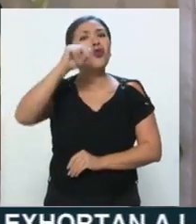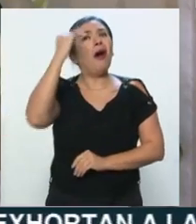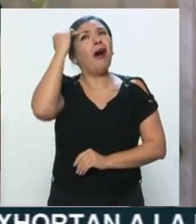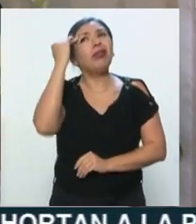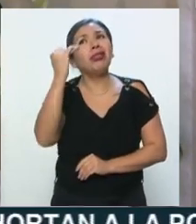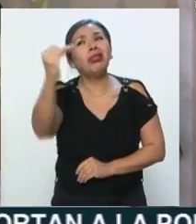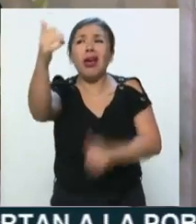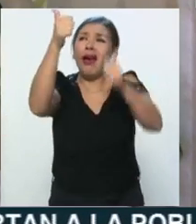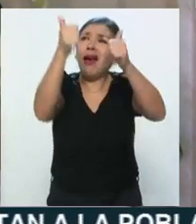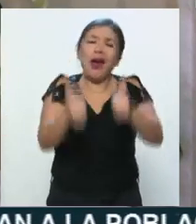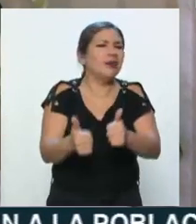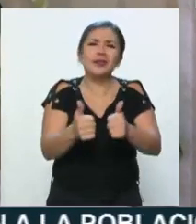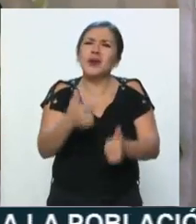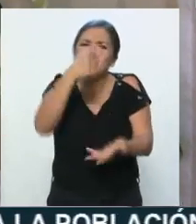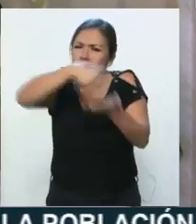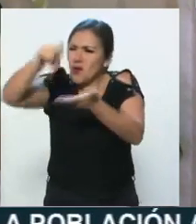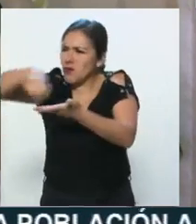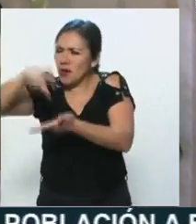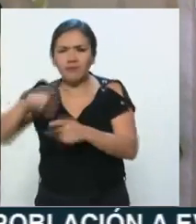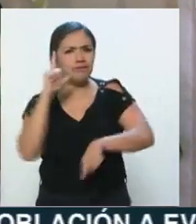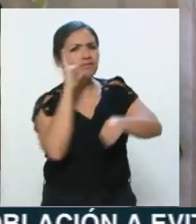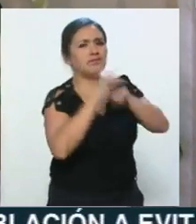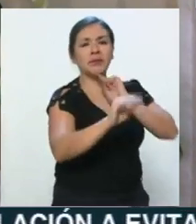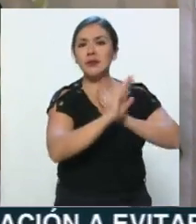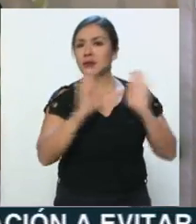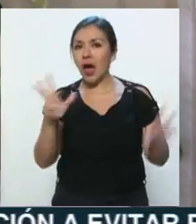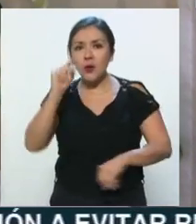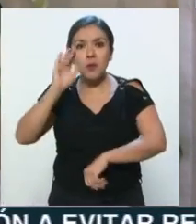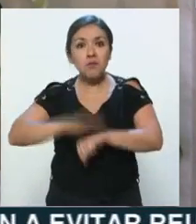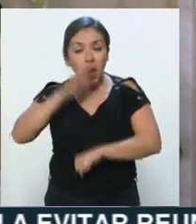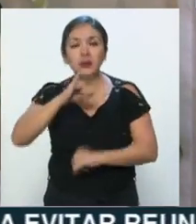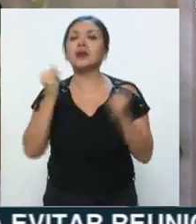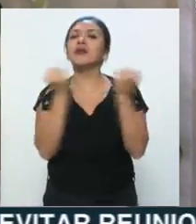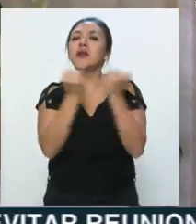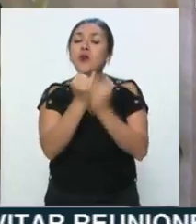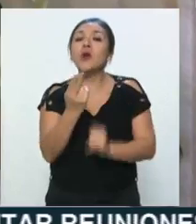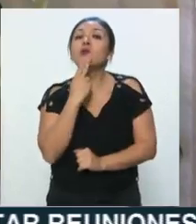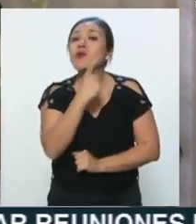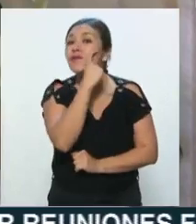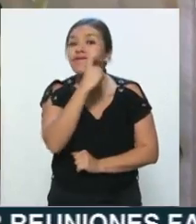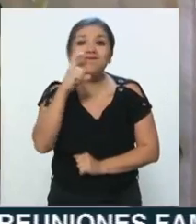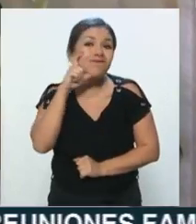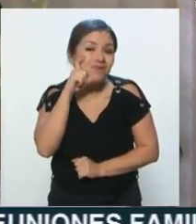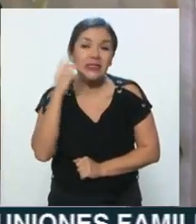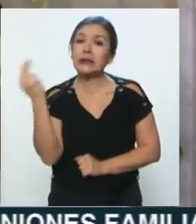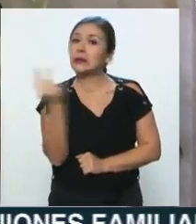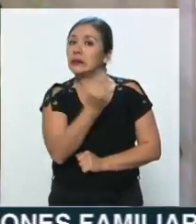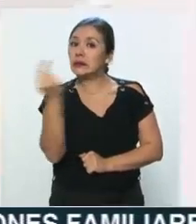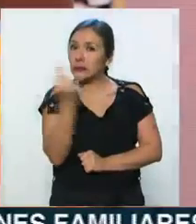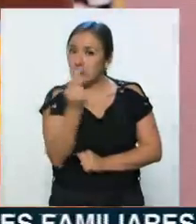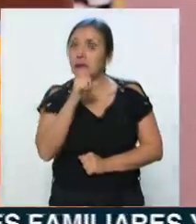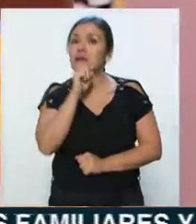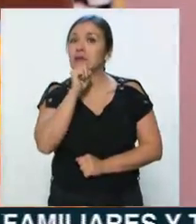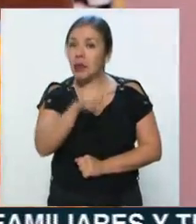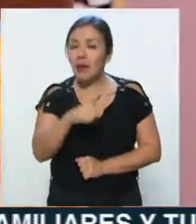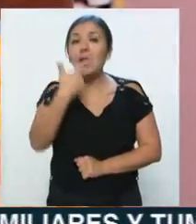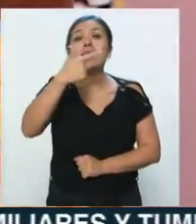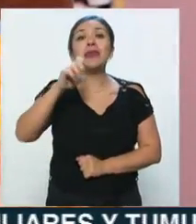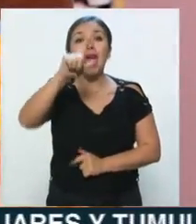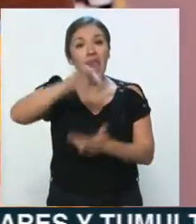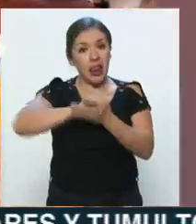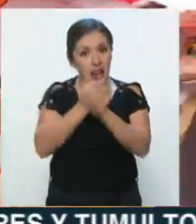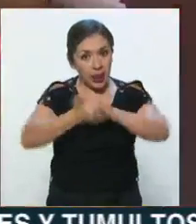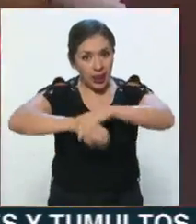tarde, que vaya exclusivamente a lo que tiene que comprar. También el uso de cubrebocas en algunos casos, el gel